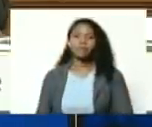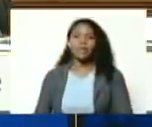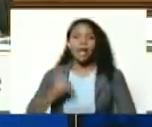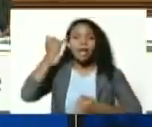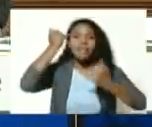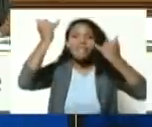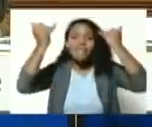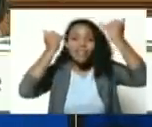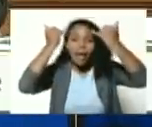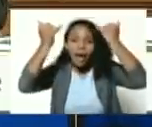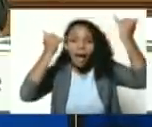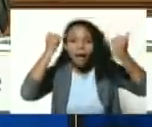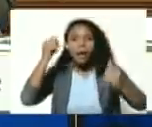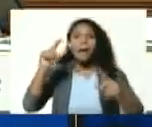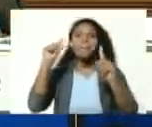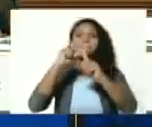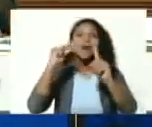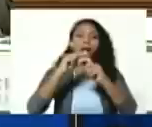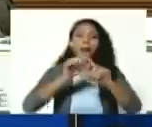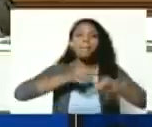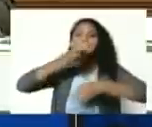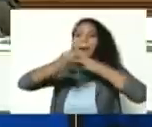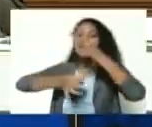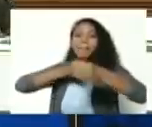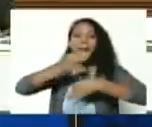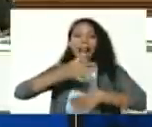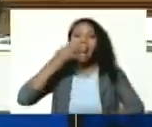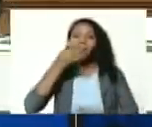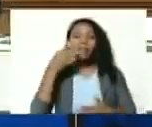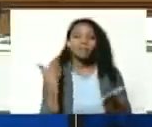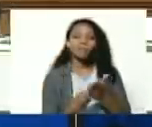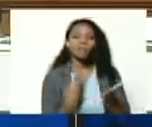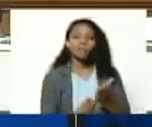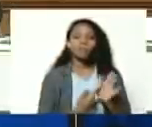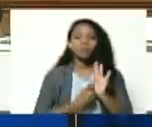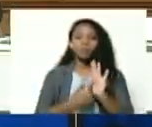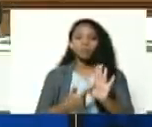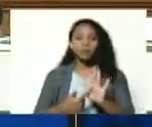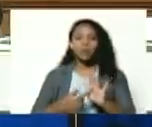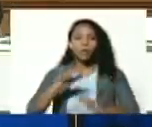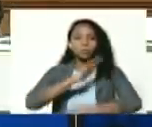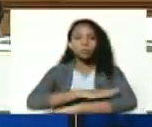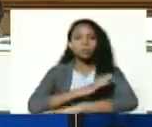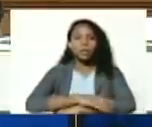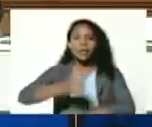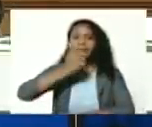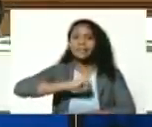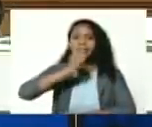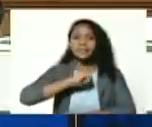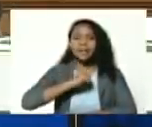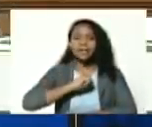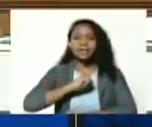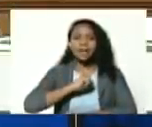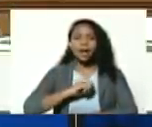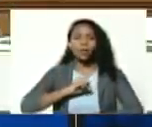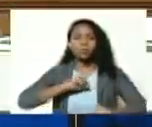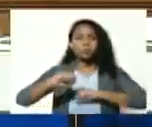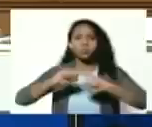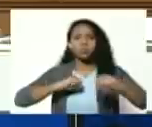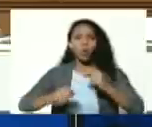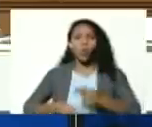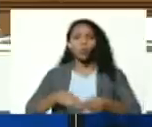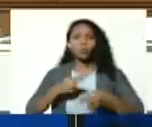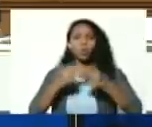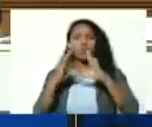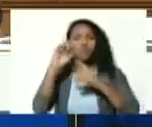ideas la palabra la verdad la acción de resistencia la acción constructiva de